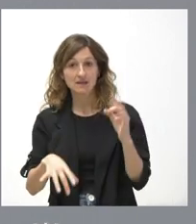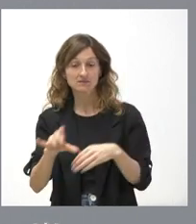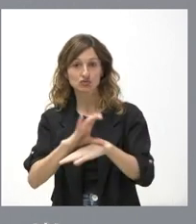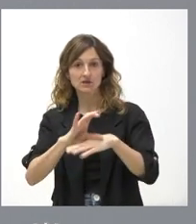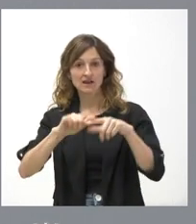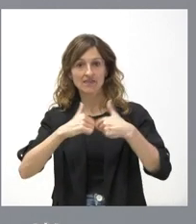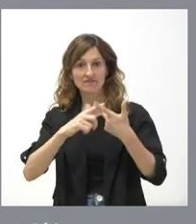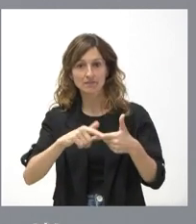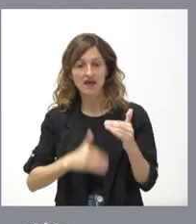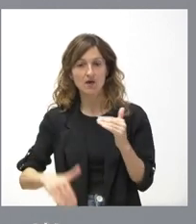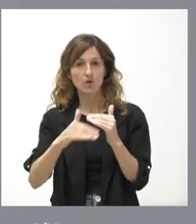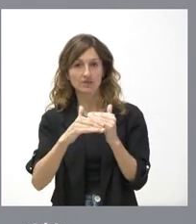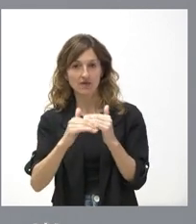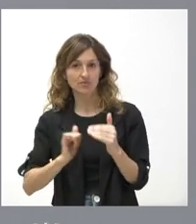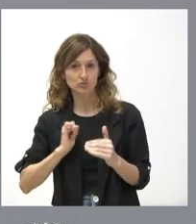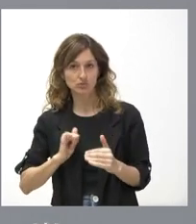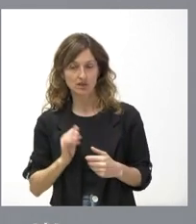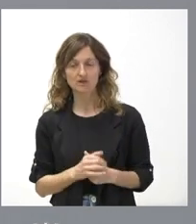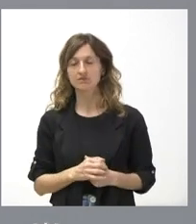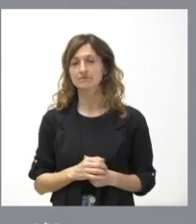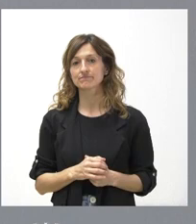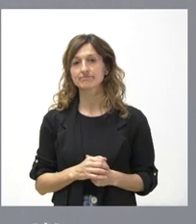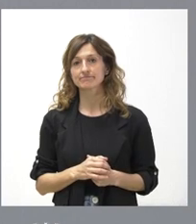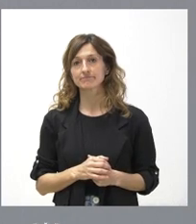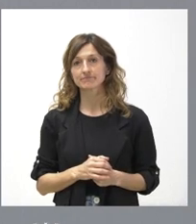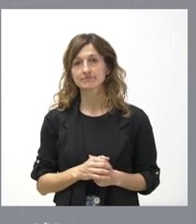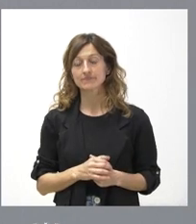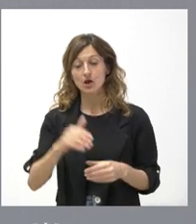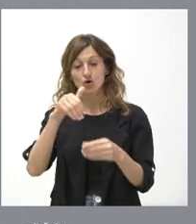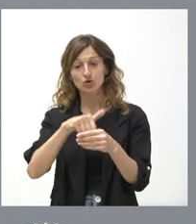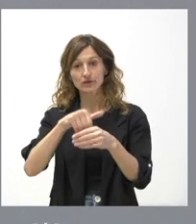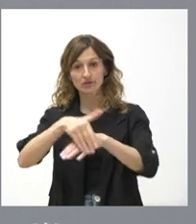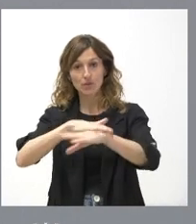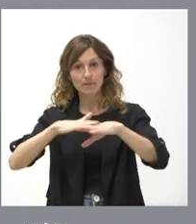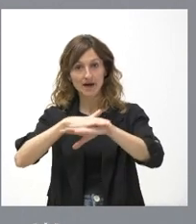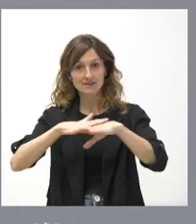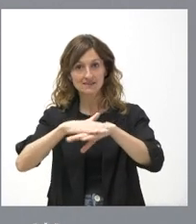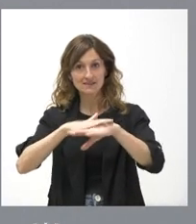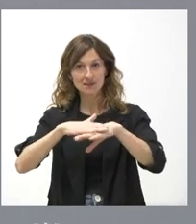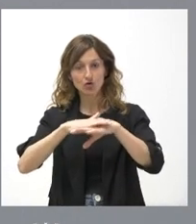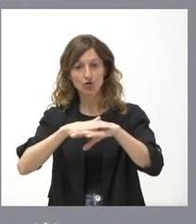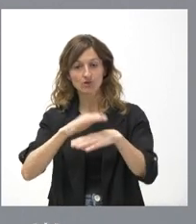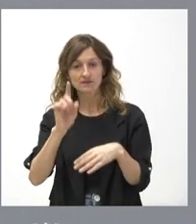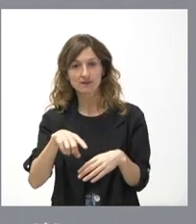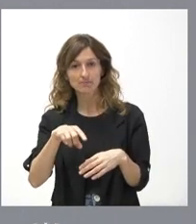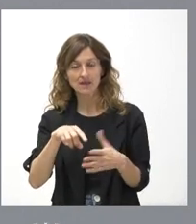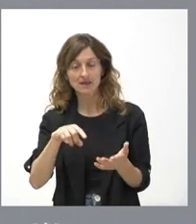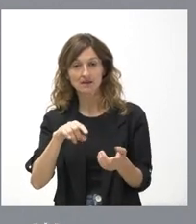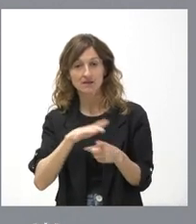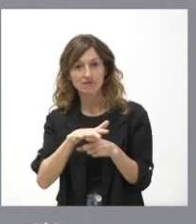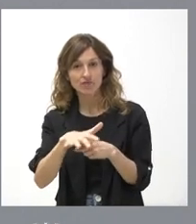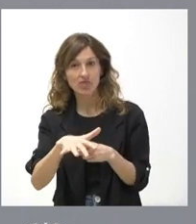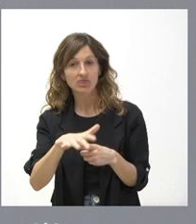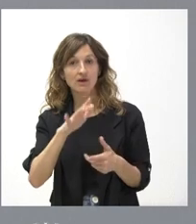Familia e Igualdad de Oportunidades. El contenido básico de la misma y elemento inspirador es el que